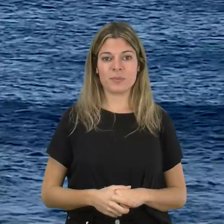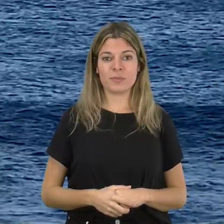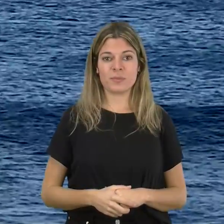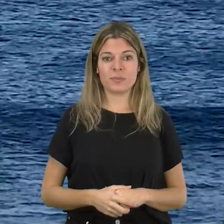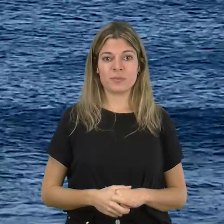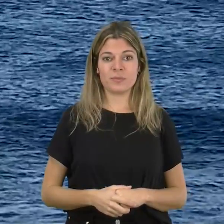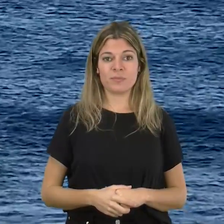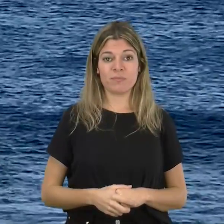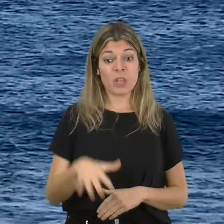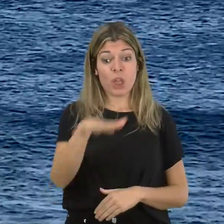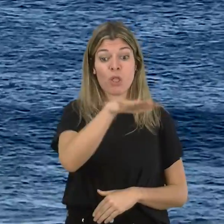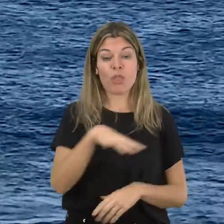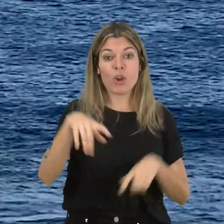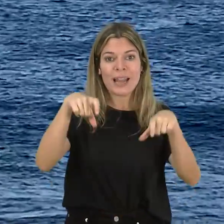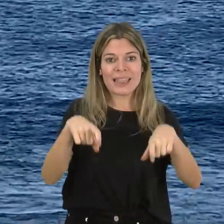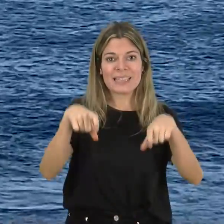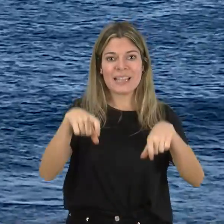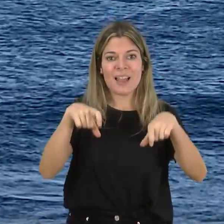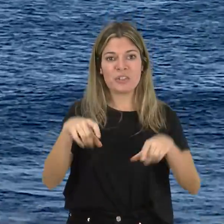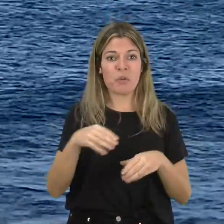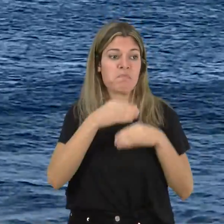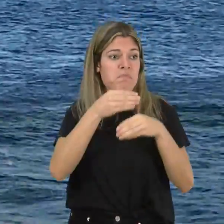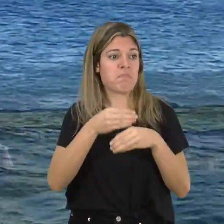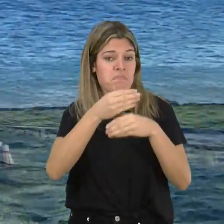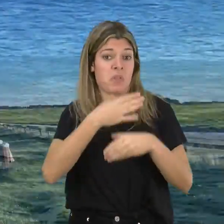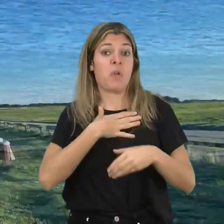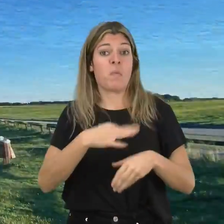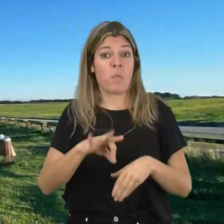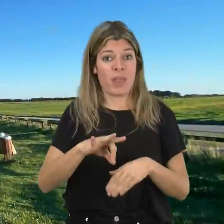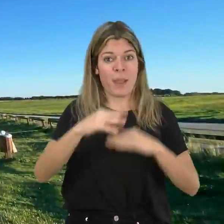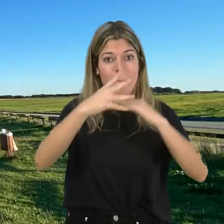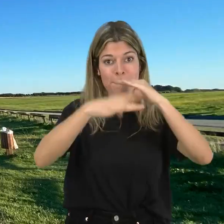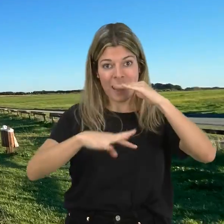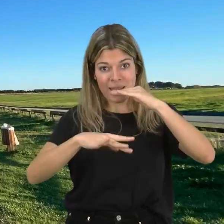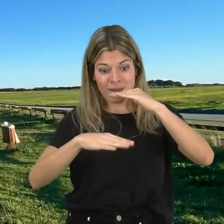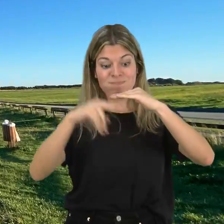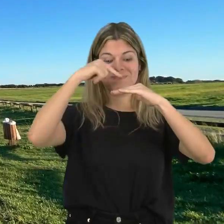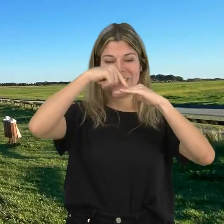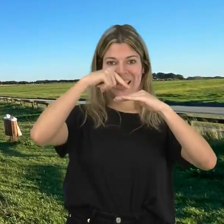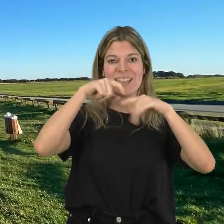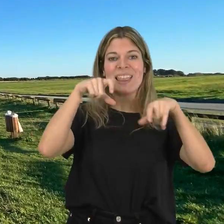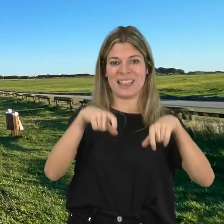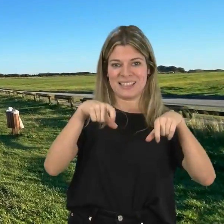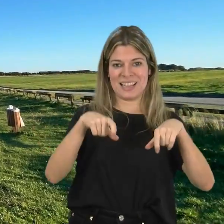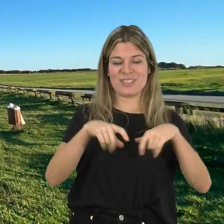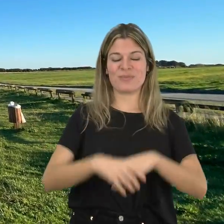Podrás disfrutar de un picnic en el área recreativa del acantilado que hay sobre la playa.